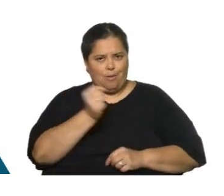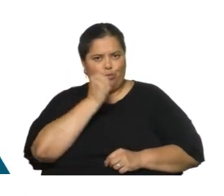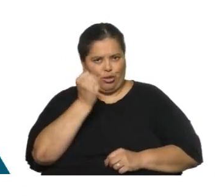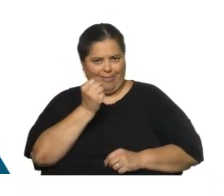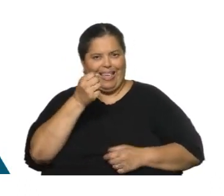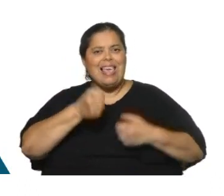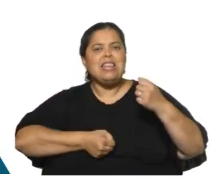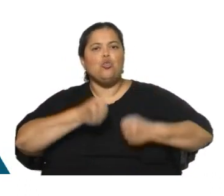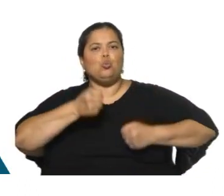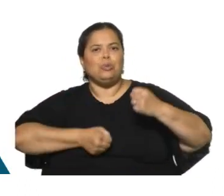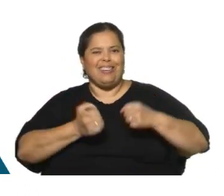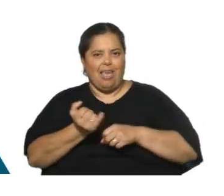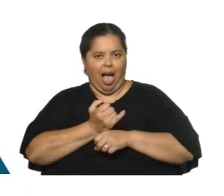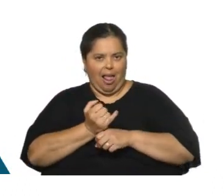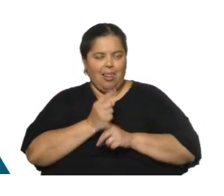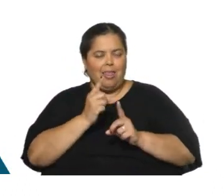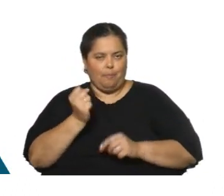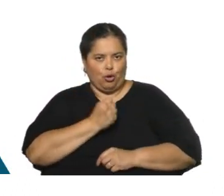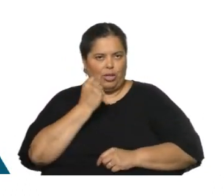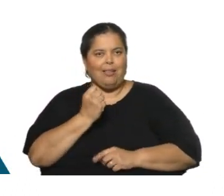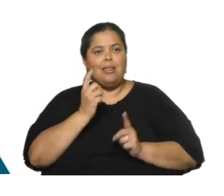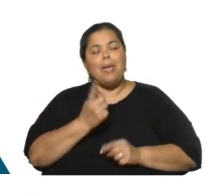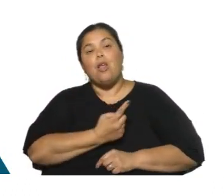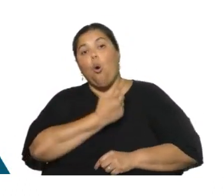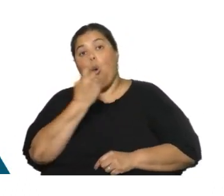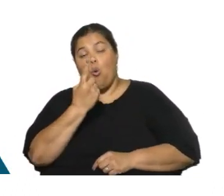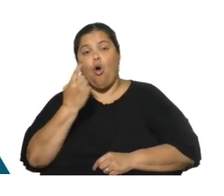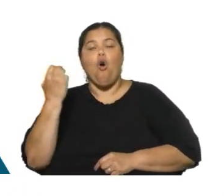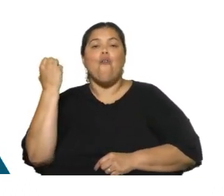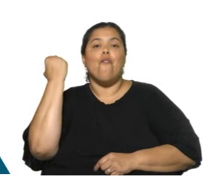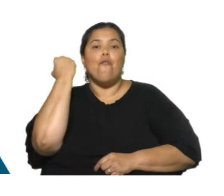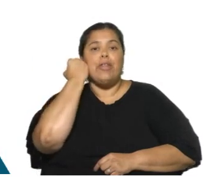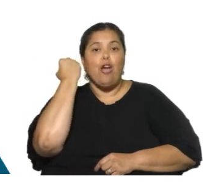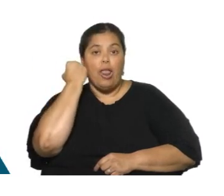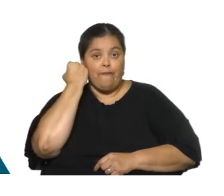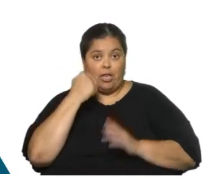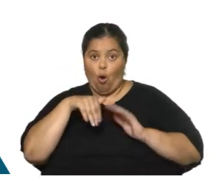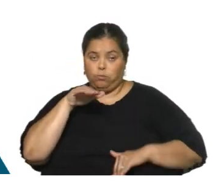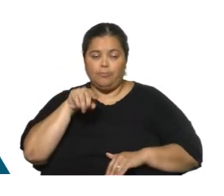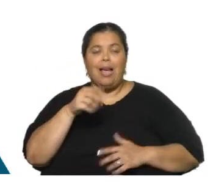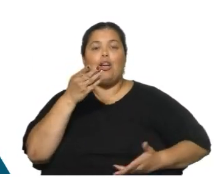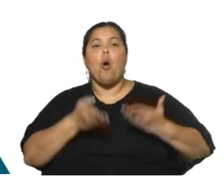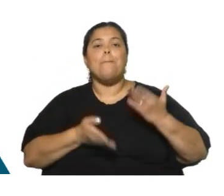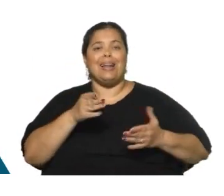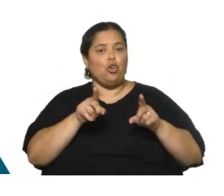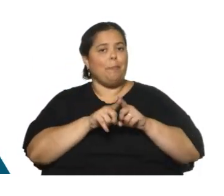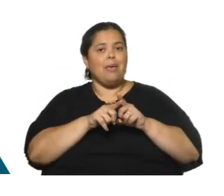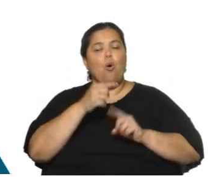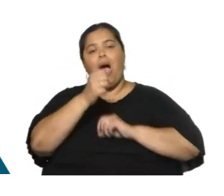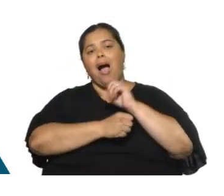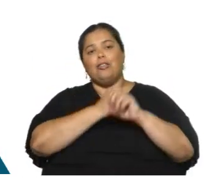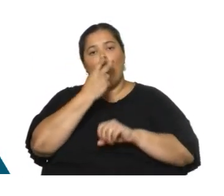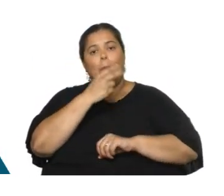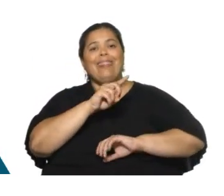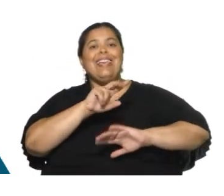industrial, que es importante repasar. Uno de ellos, los frigoríficos. Volvemos con esa comparación a 2018, es la línea roja que ustedes observan allí.